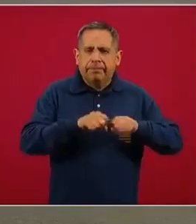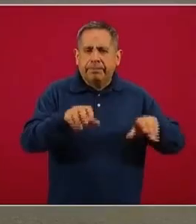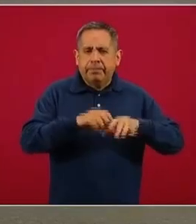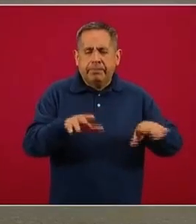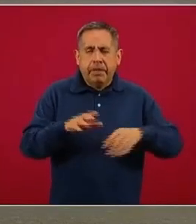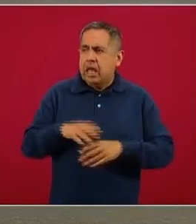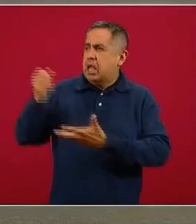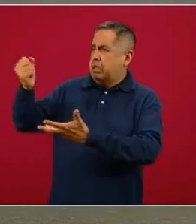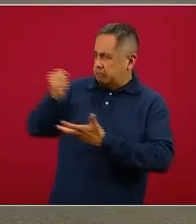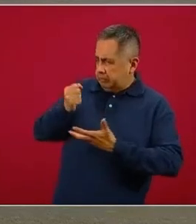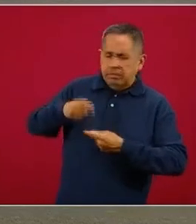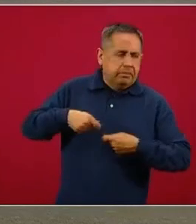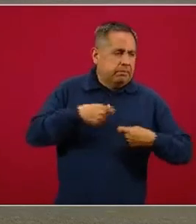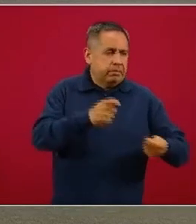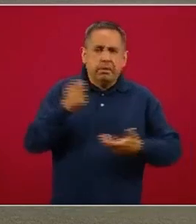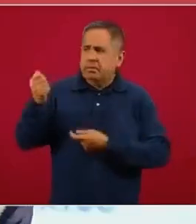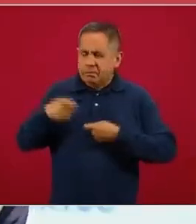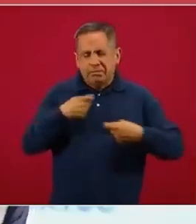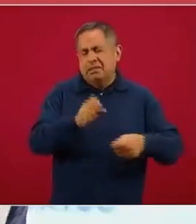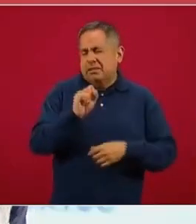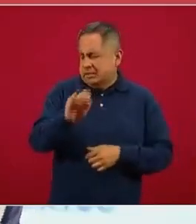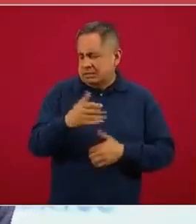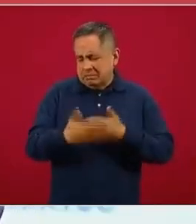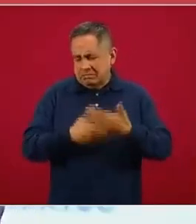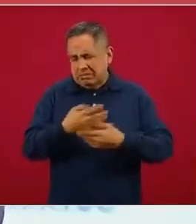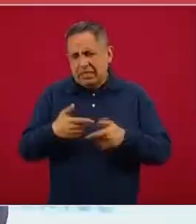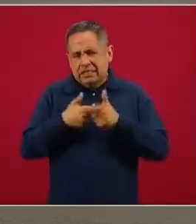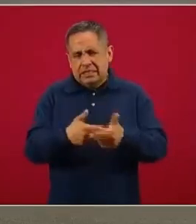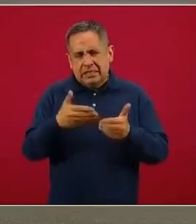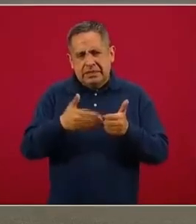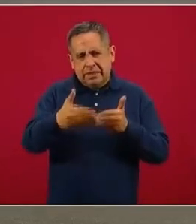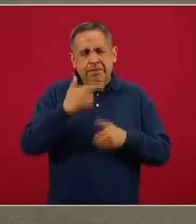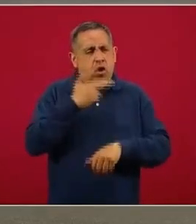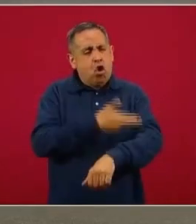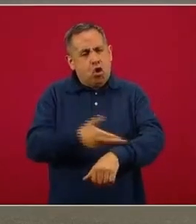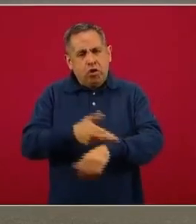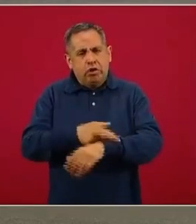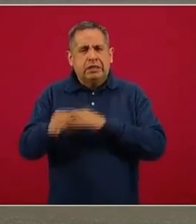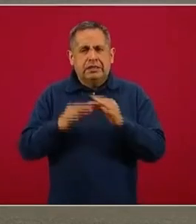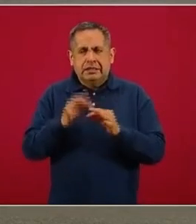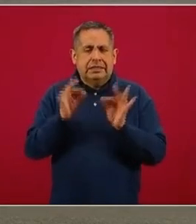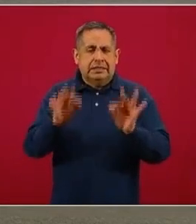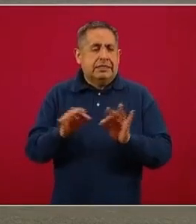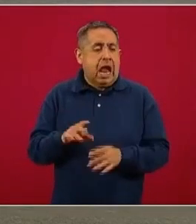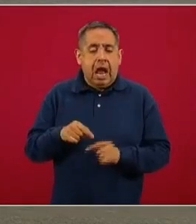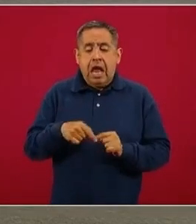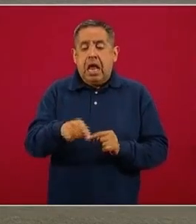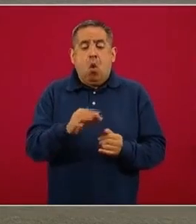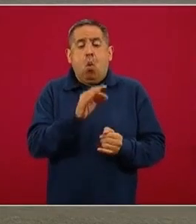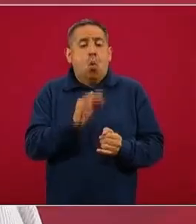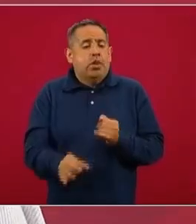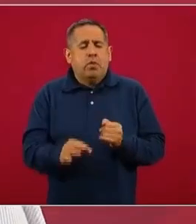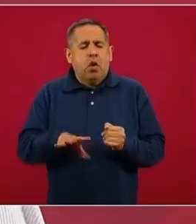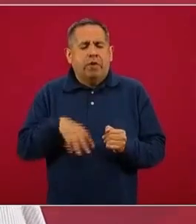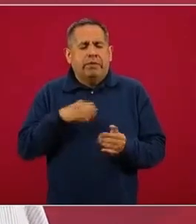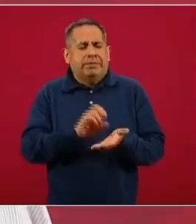los fondos para ir ya en forma continua, sosteniendo un paso que ya nos permita hacer el último, es el último jalón,